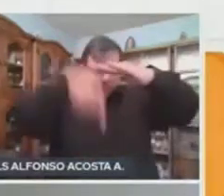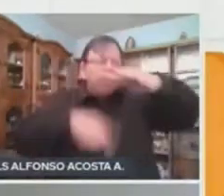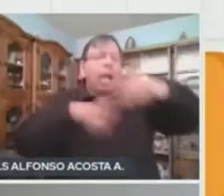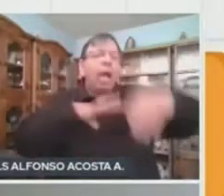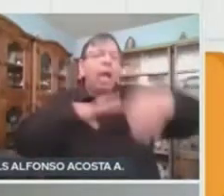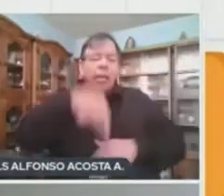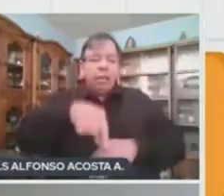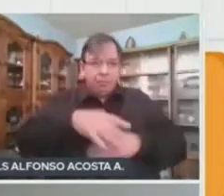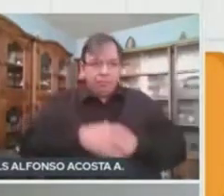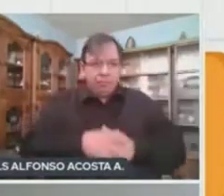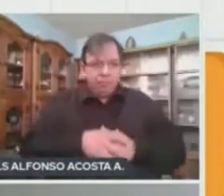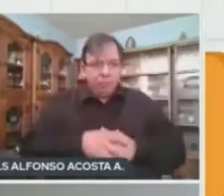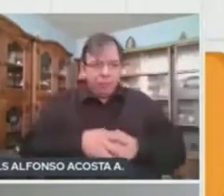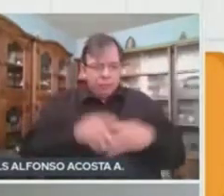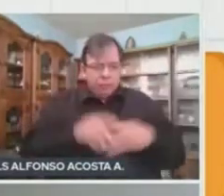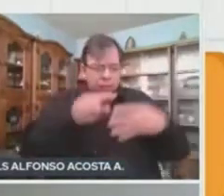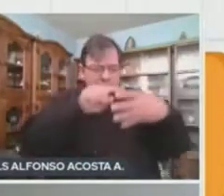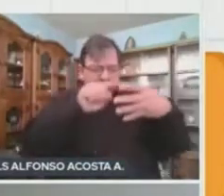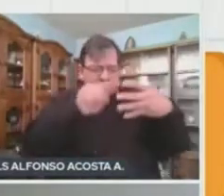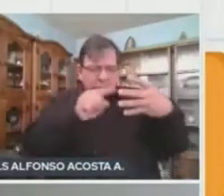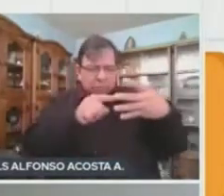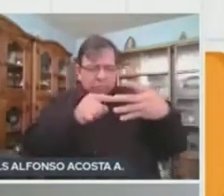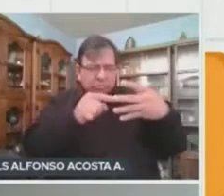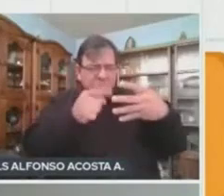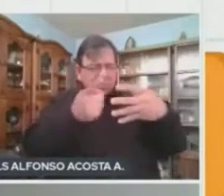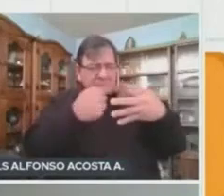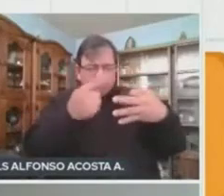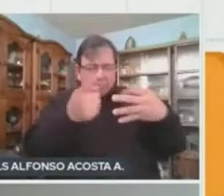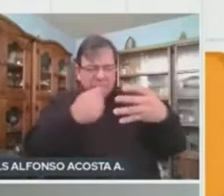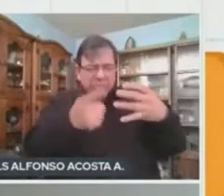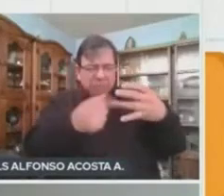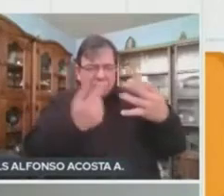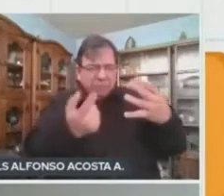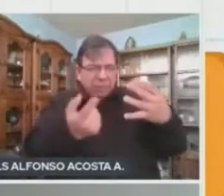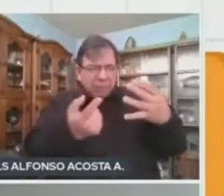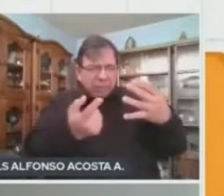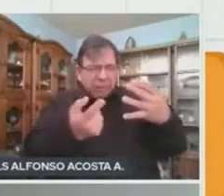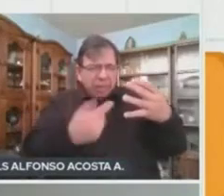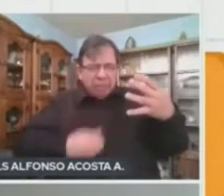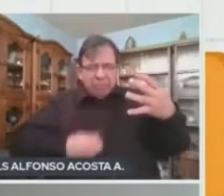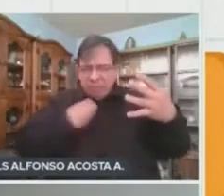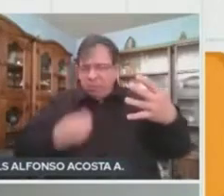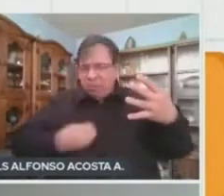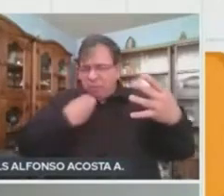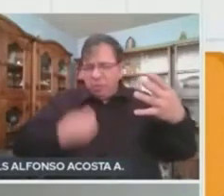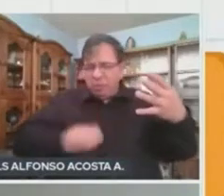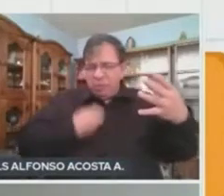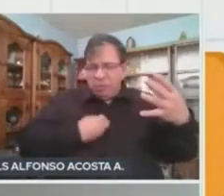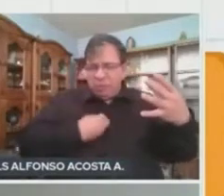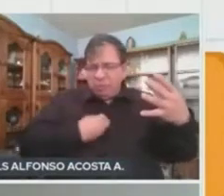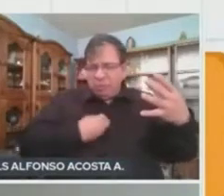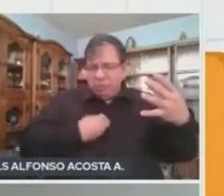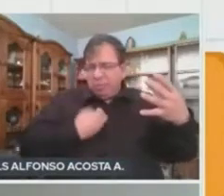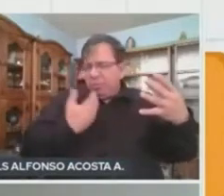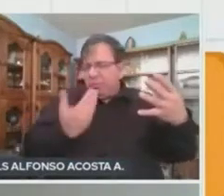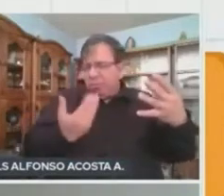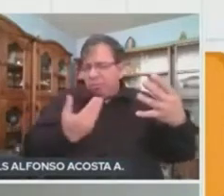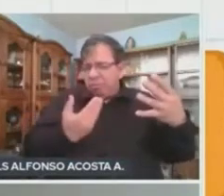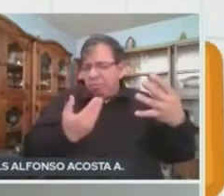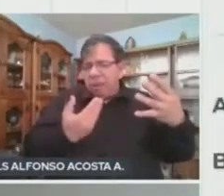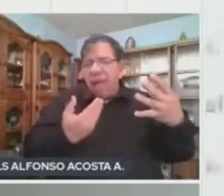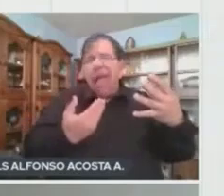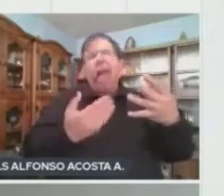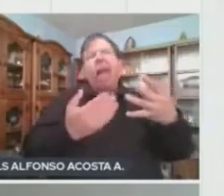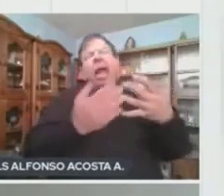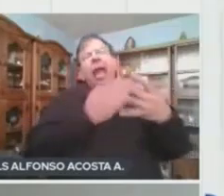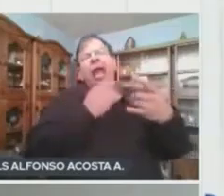Si ya acabamos de descartar todas aquellas opciones que nos hablan de seres vivos, creo que podemos llegar a